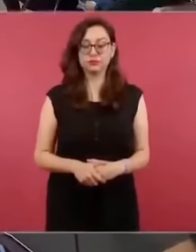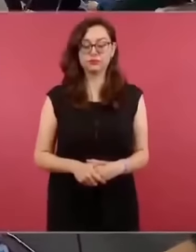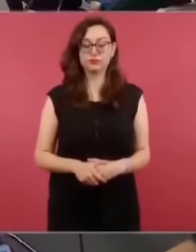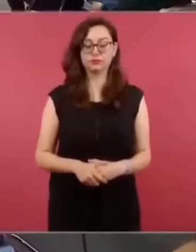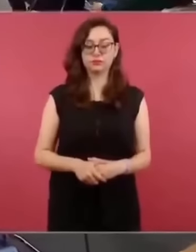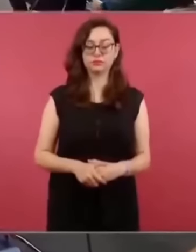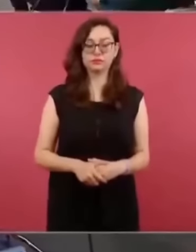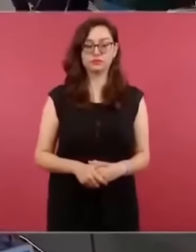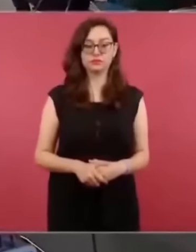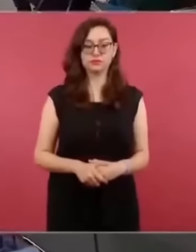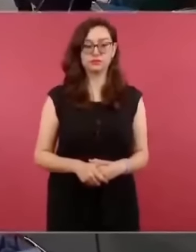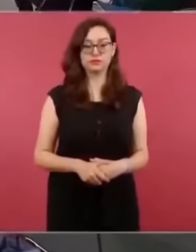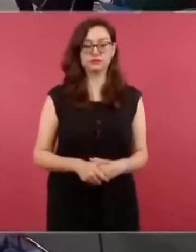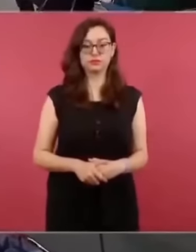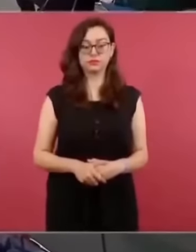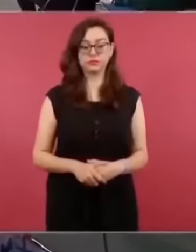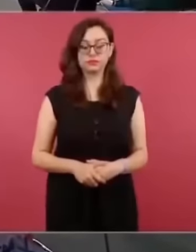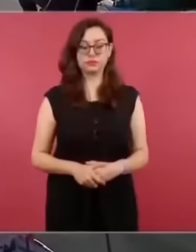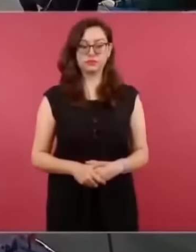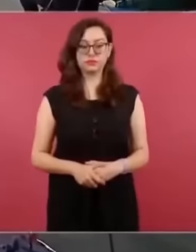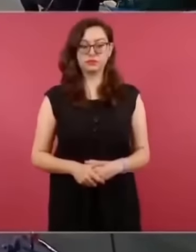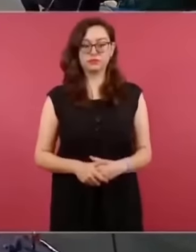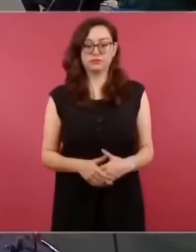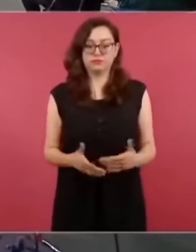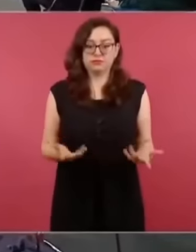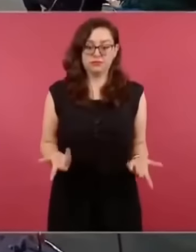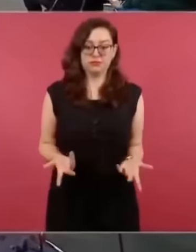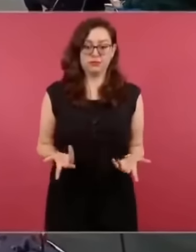¿en qué quedamos?